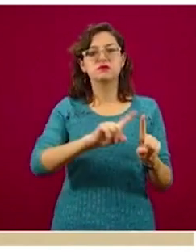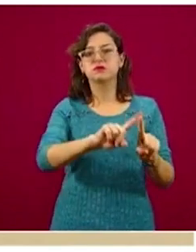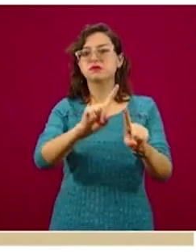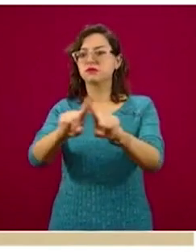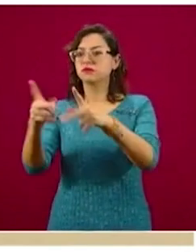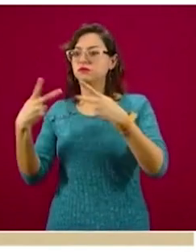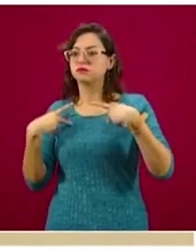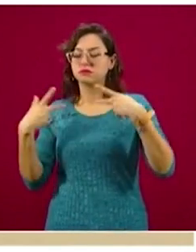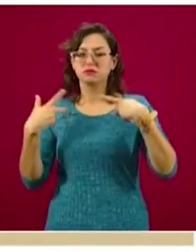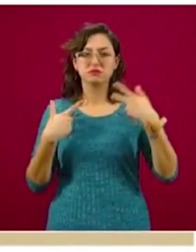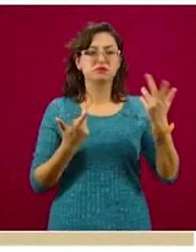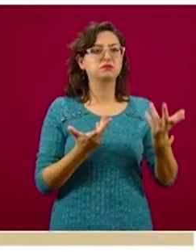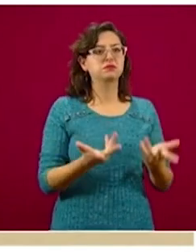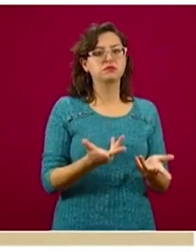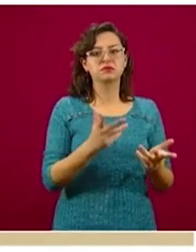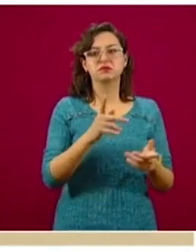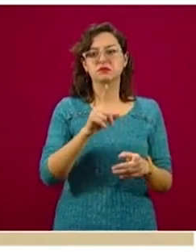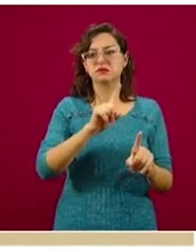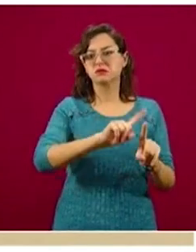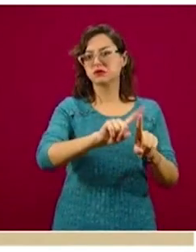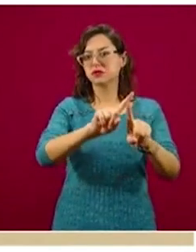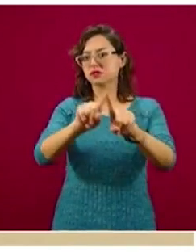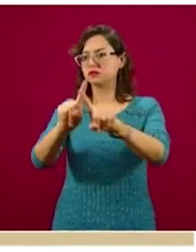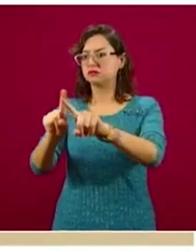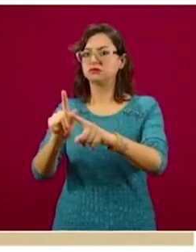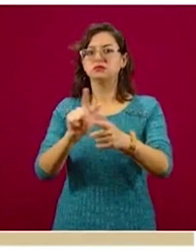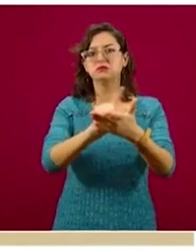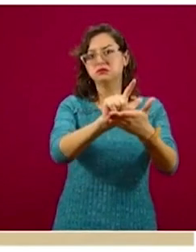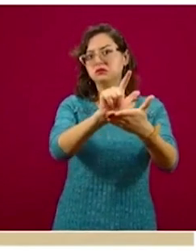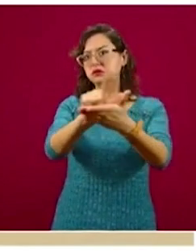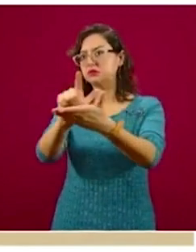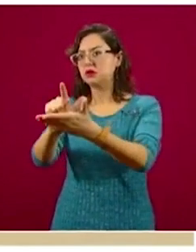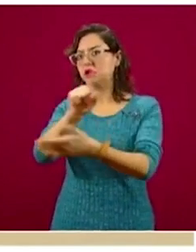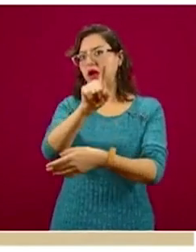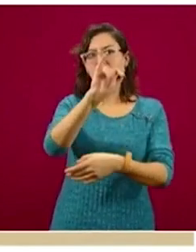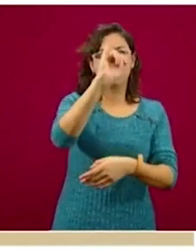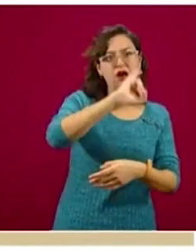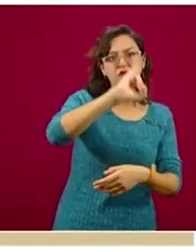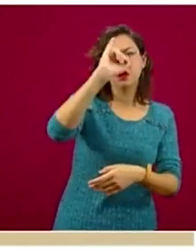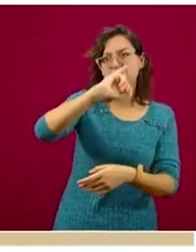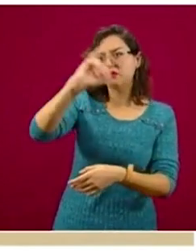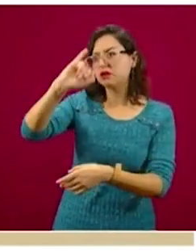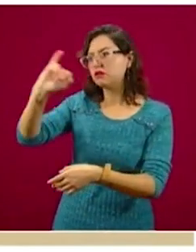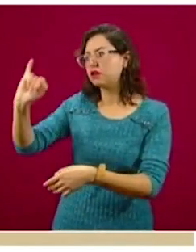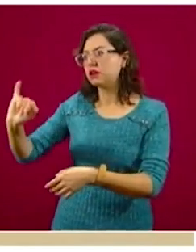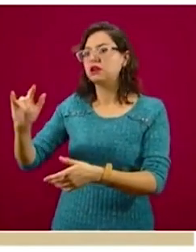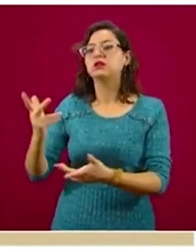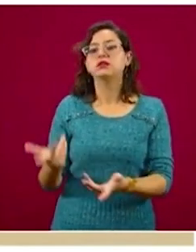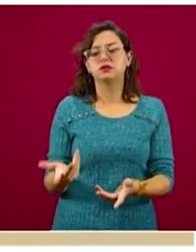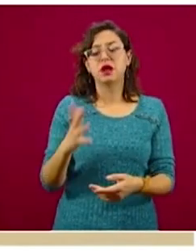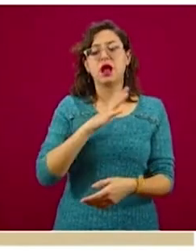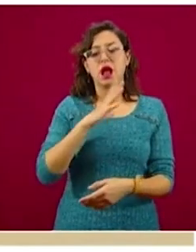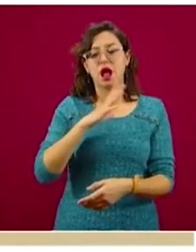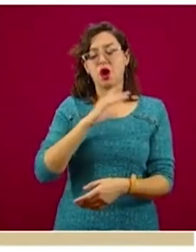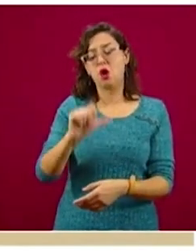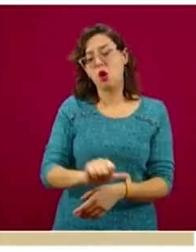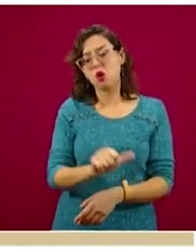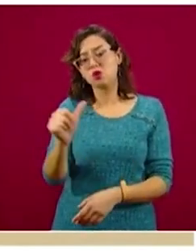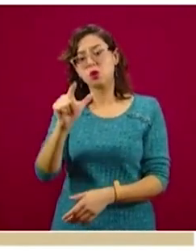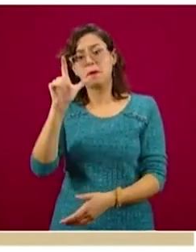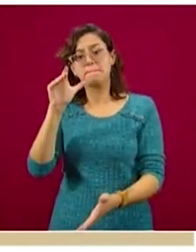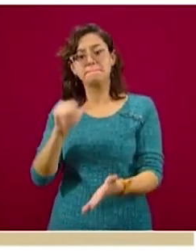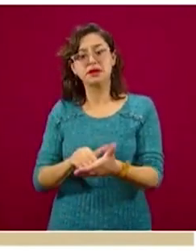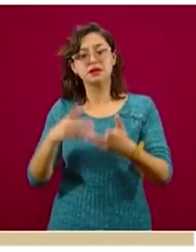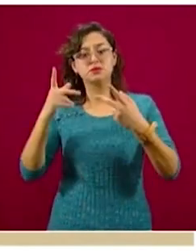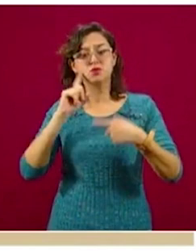que responden como sus empleadoras. Además de eso, hay mil trabajadoras de un proyecto del 97